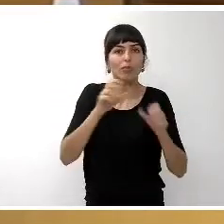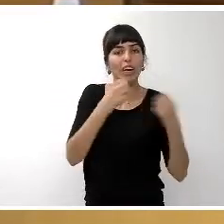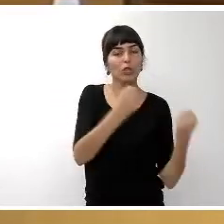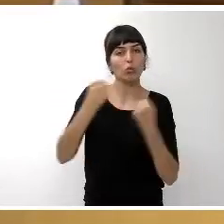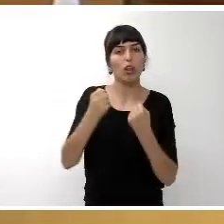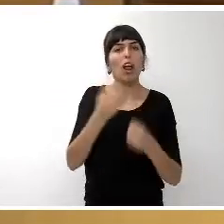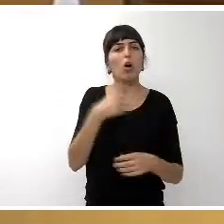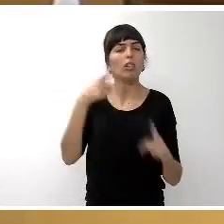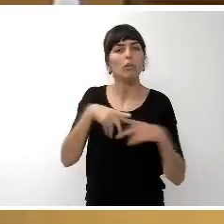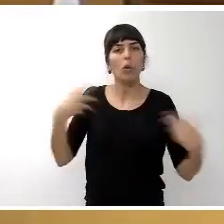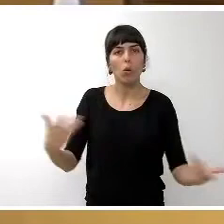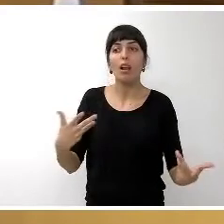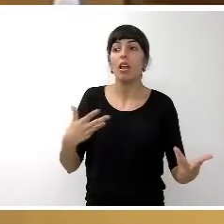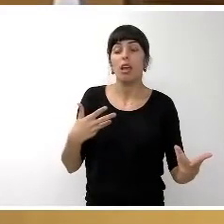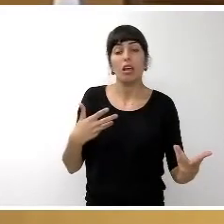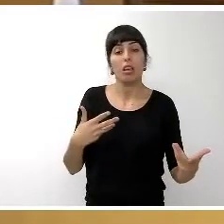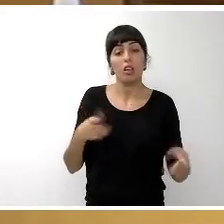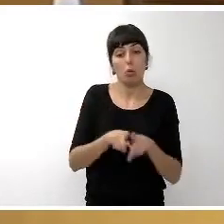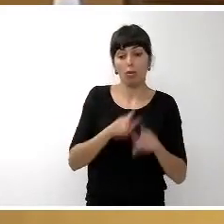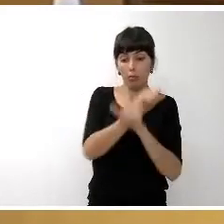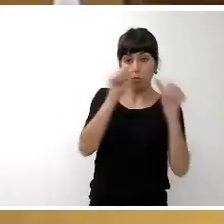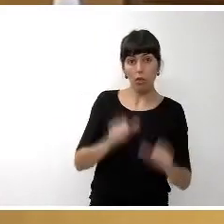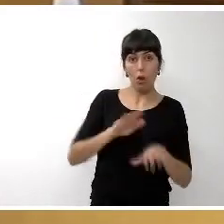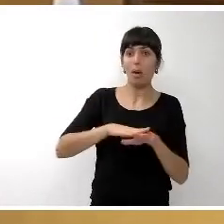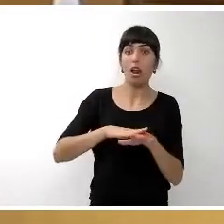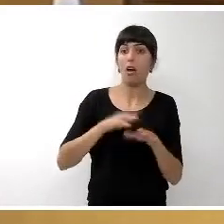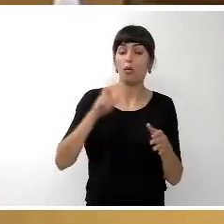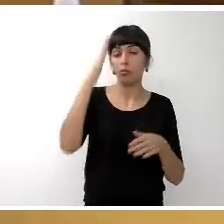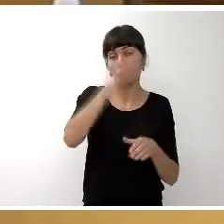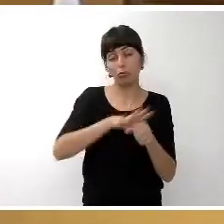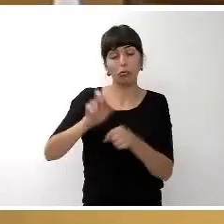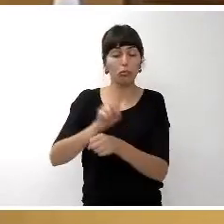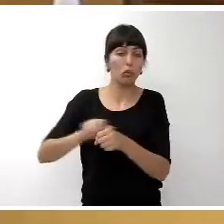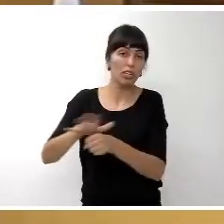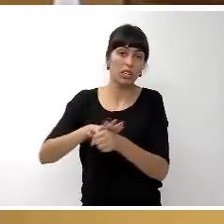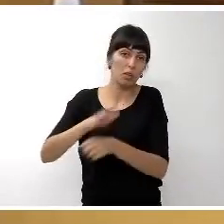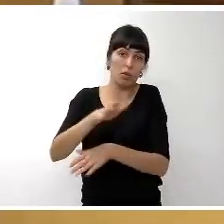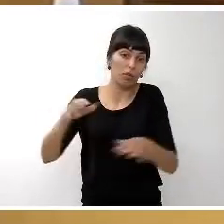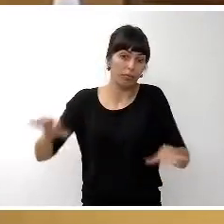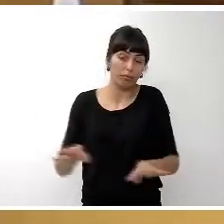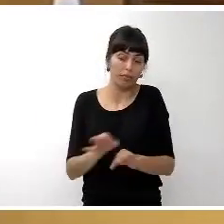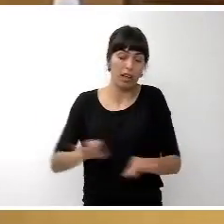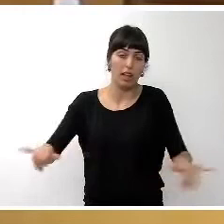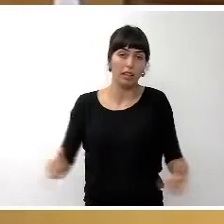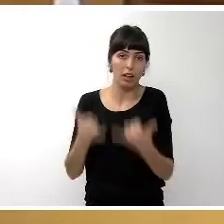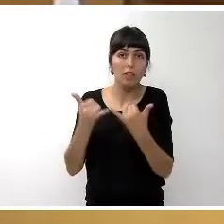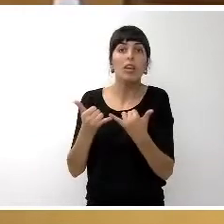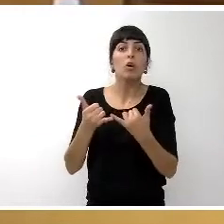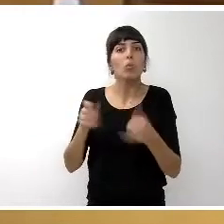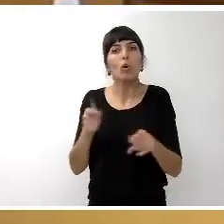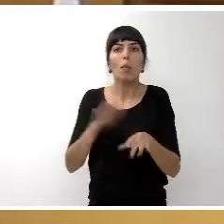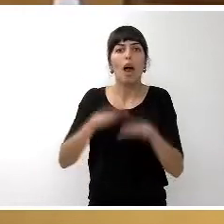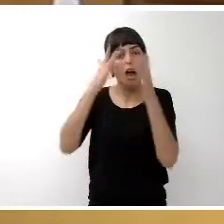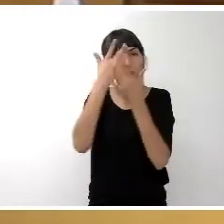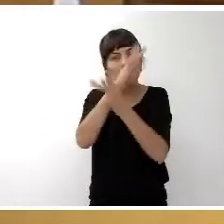a otros municipios y apoyar a la sensibilización y concienciación de la sociedad, instituciones y políticos sobre este problema sociosanitario de primera